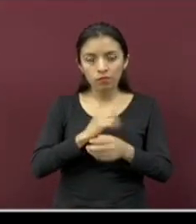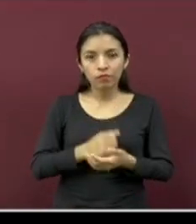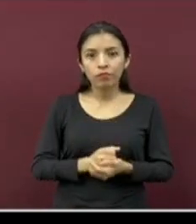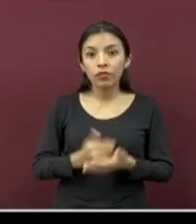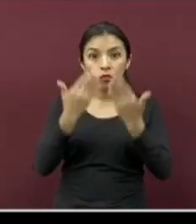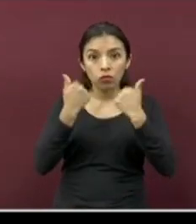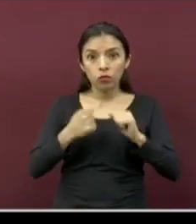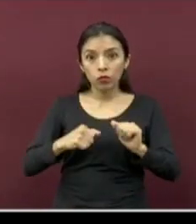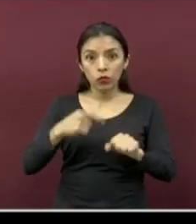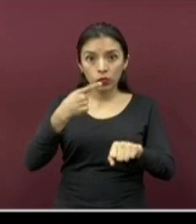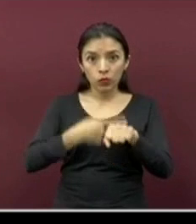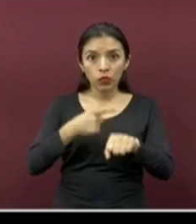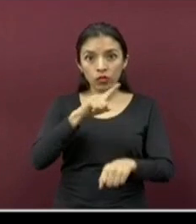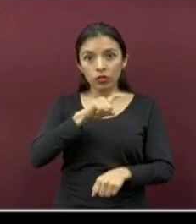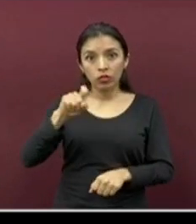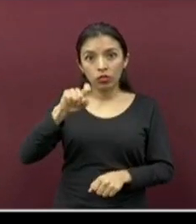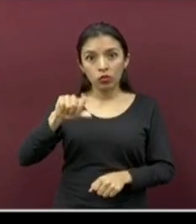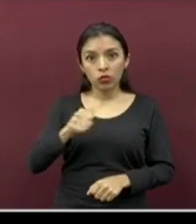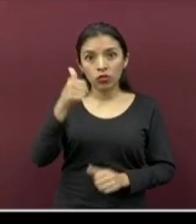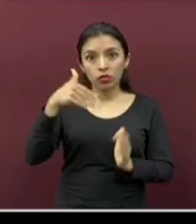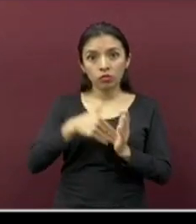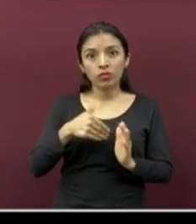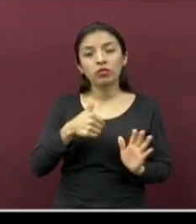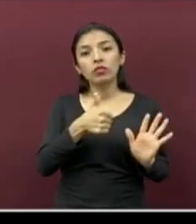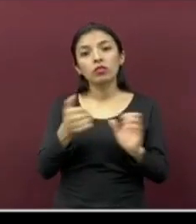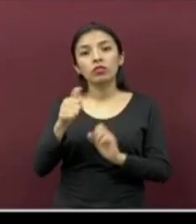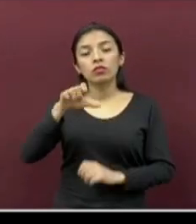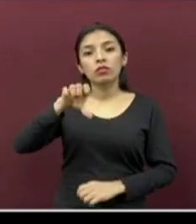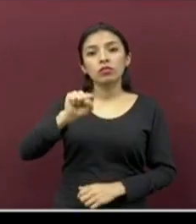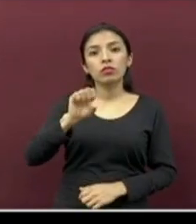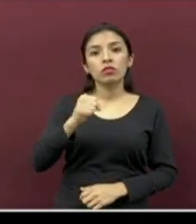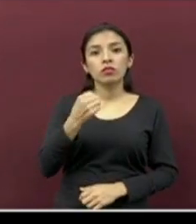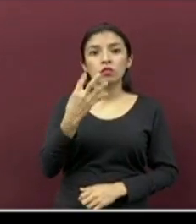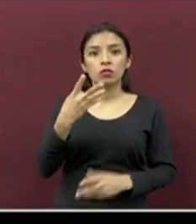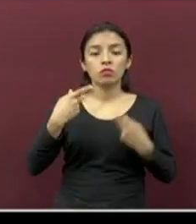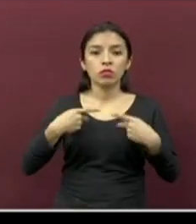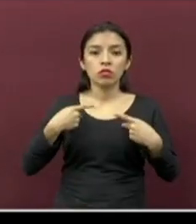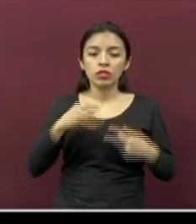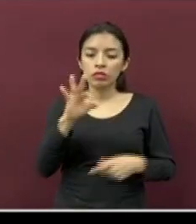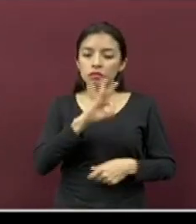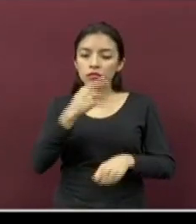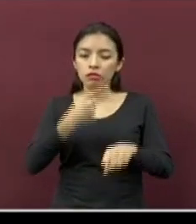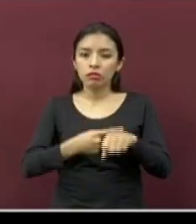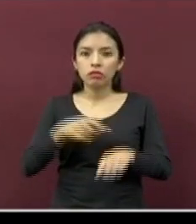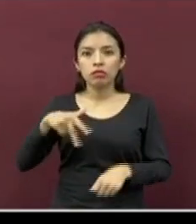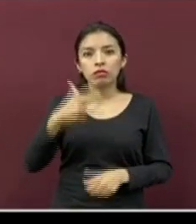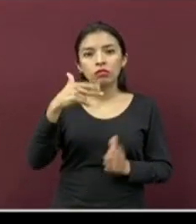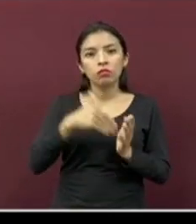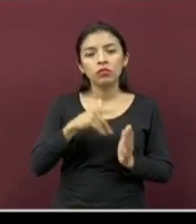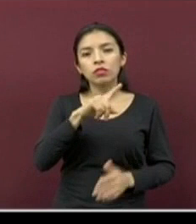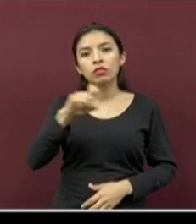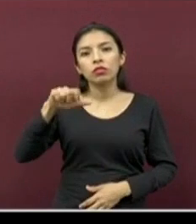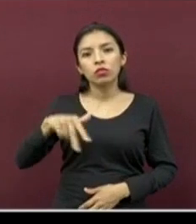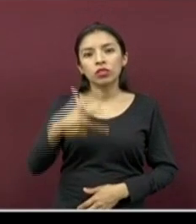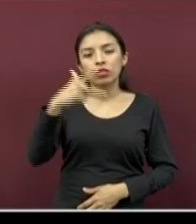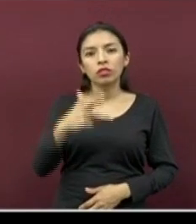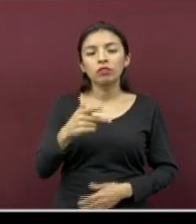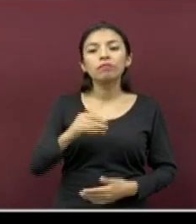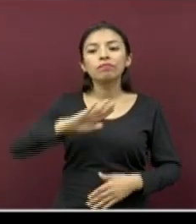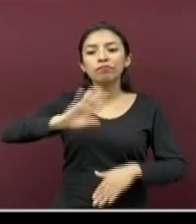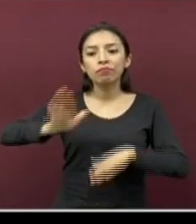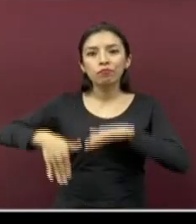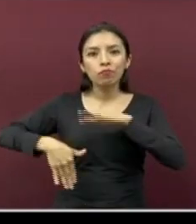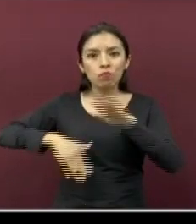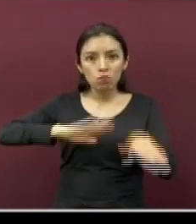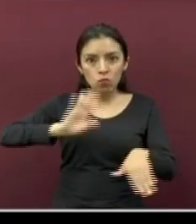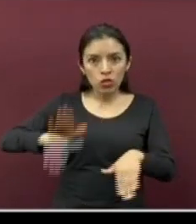Negativos, 111 mil 664. Sospechosos, 13 mil 113. Y han fallecido